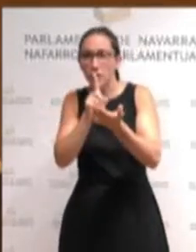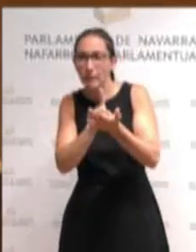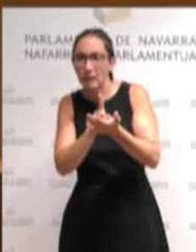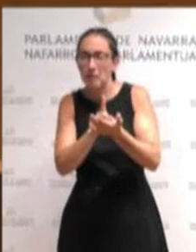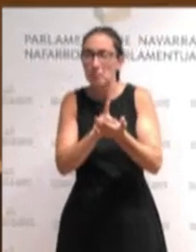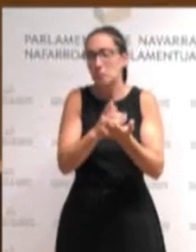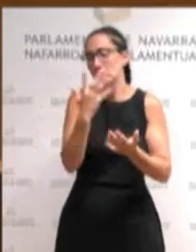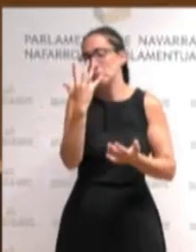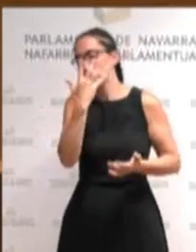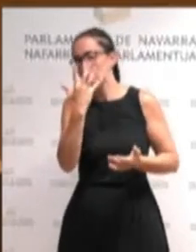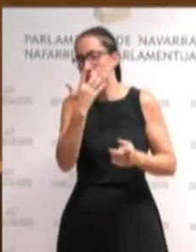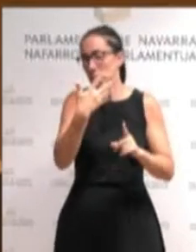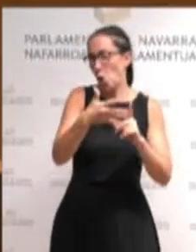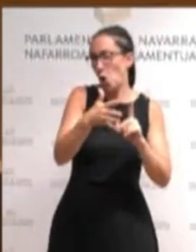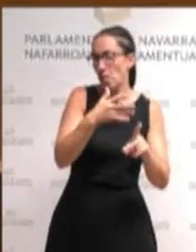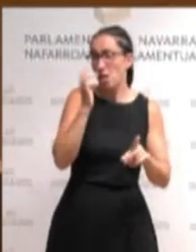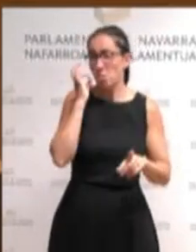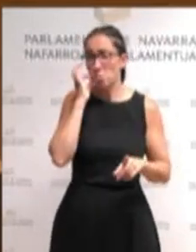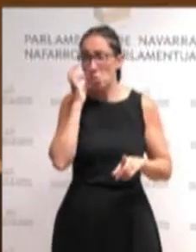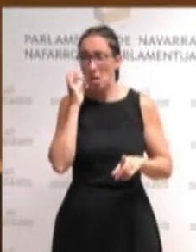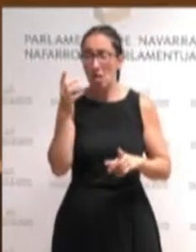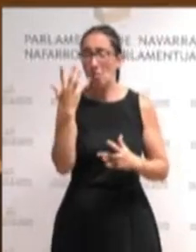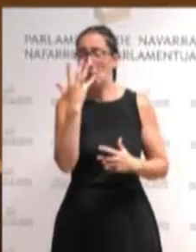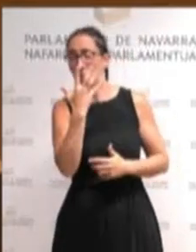edo inboluzioa